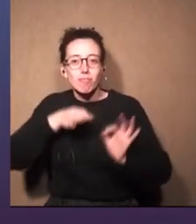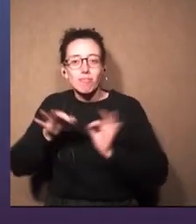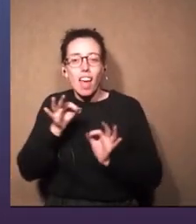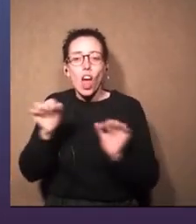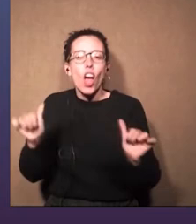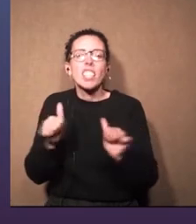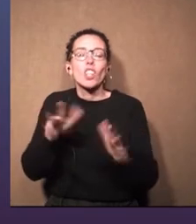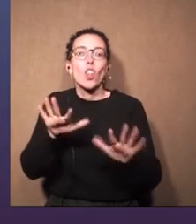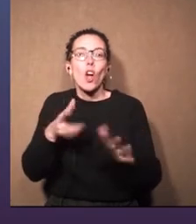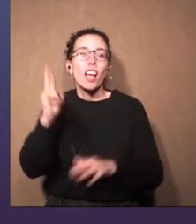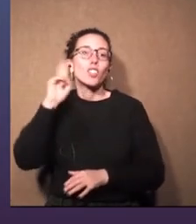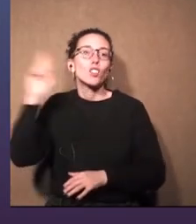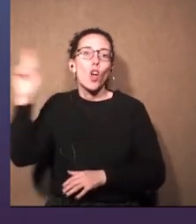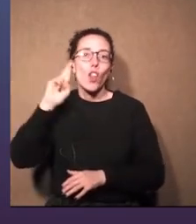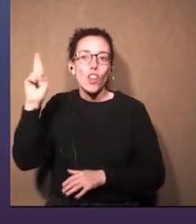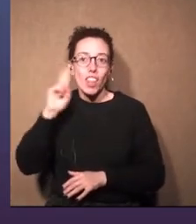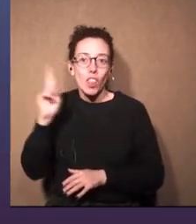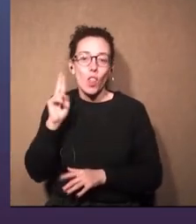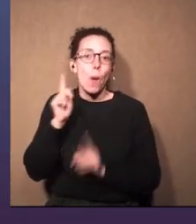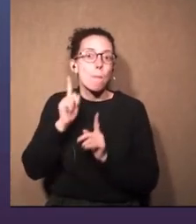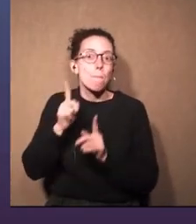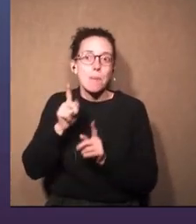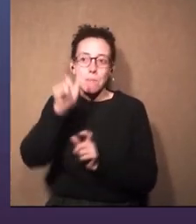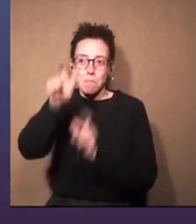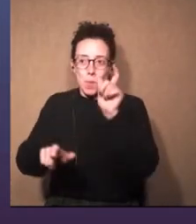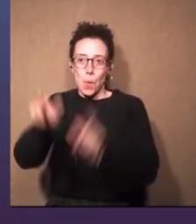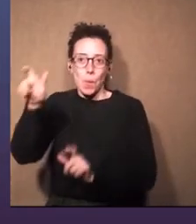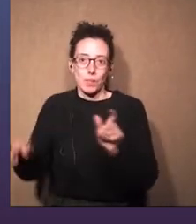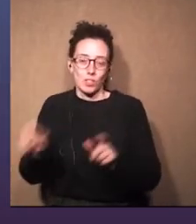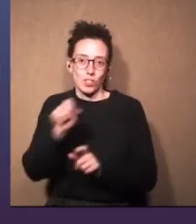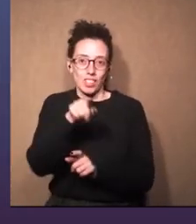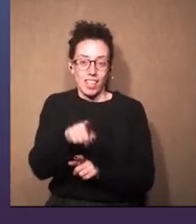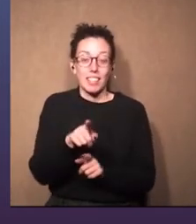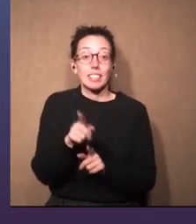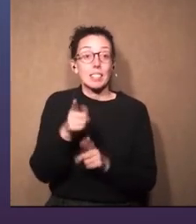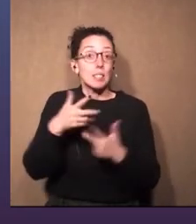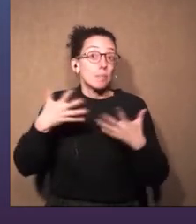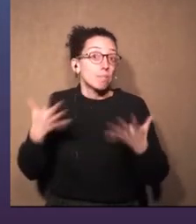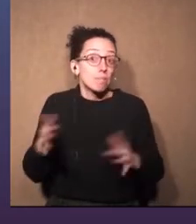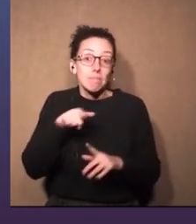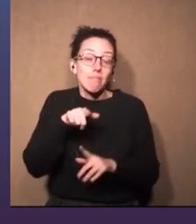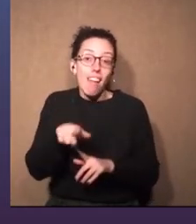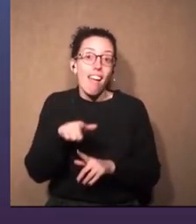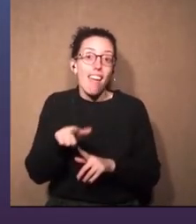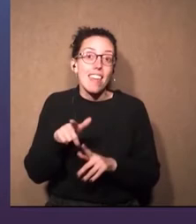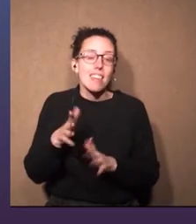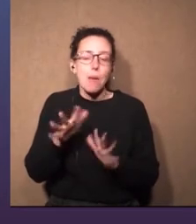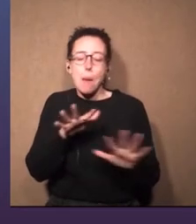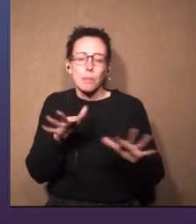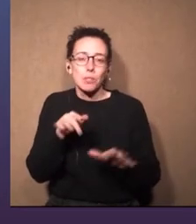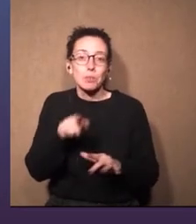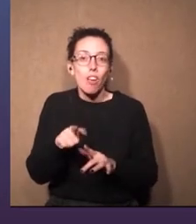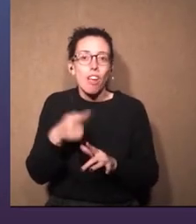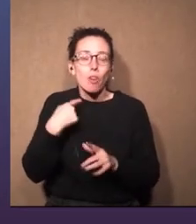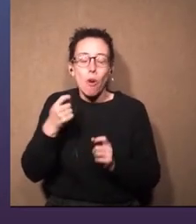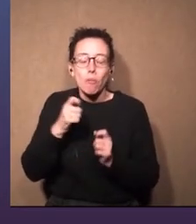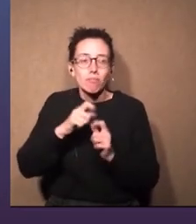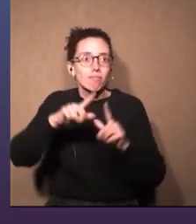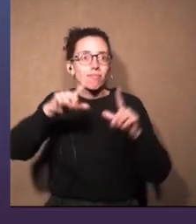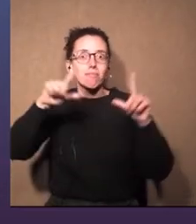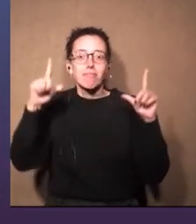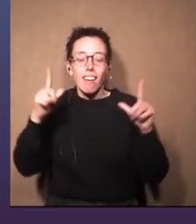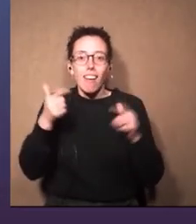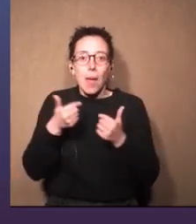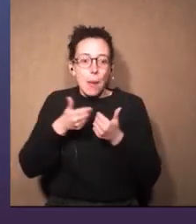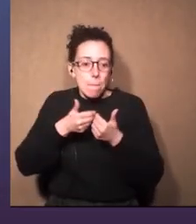y haciendo el mismo sonido que hacía la gente de esa función. Y bueno, ahí fue que más o menos se me